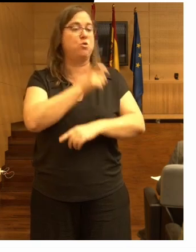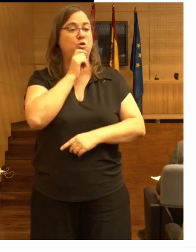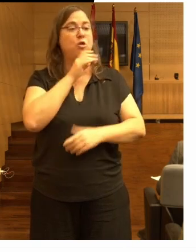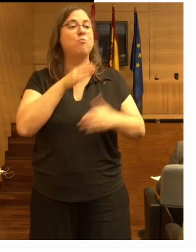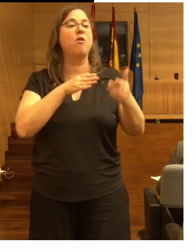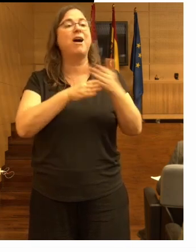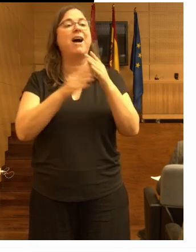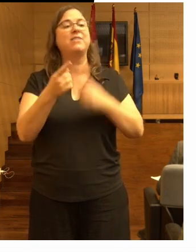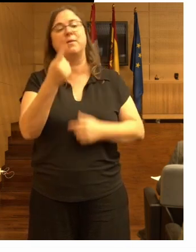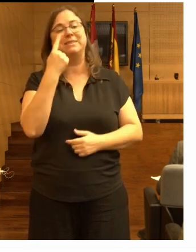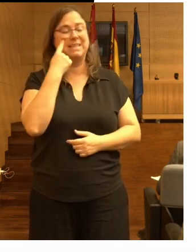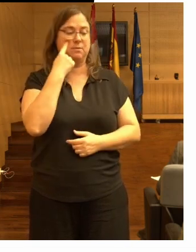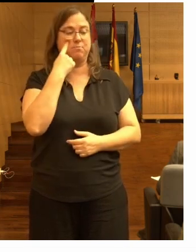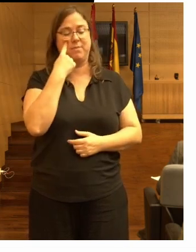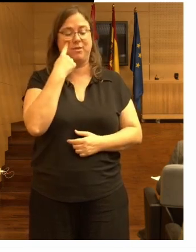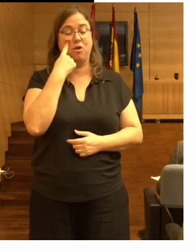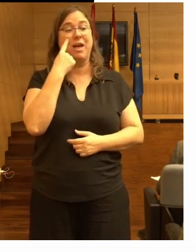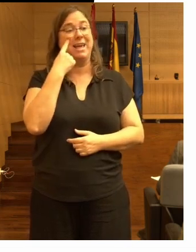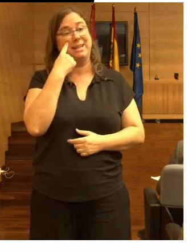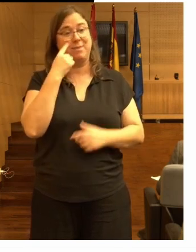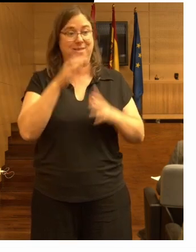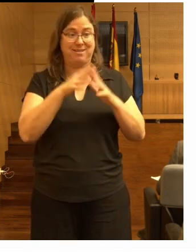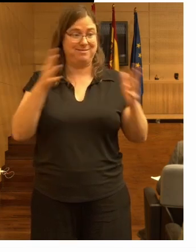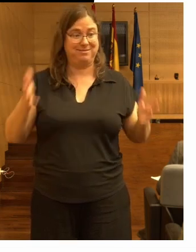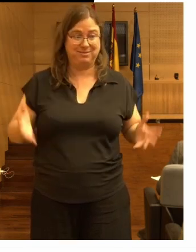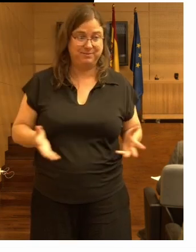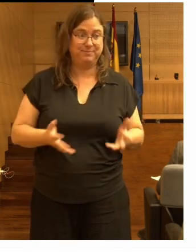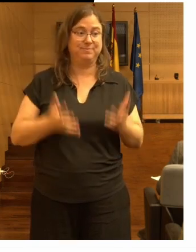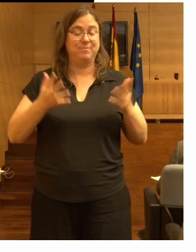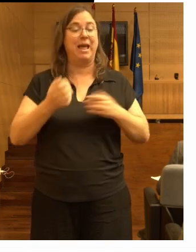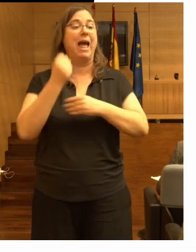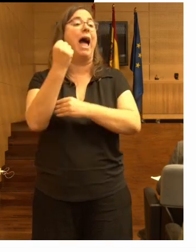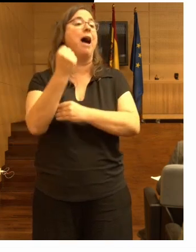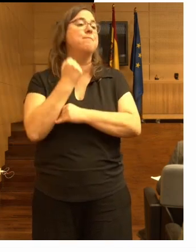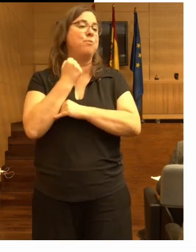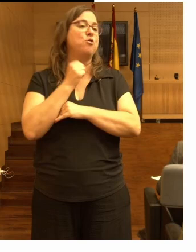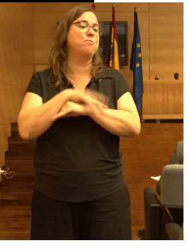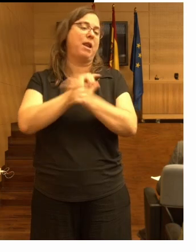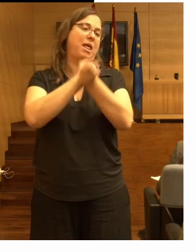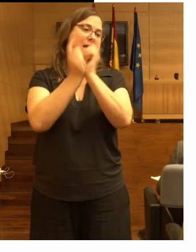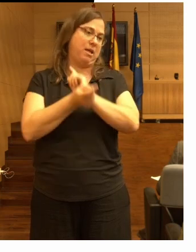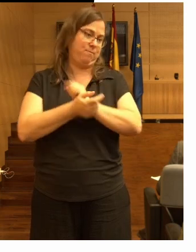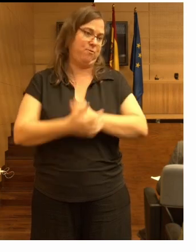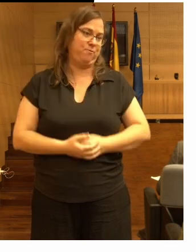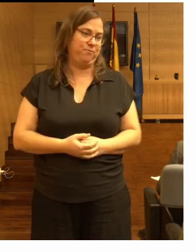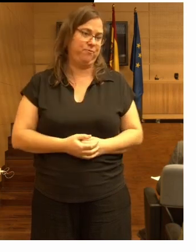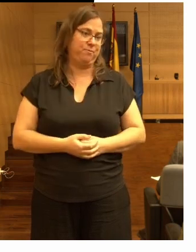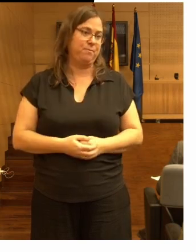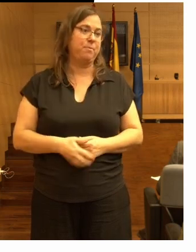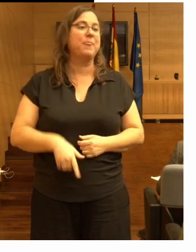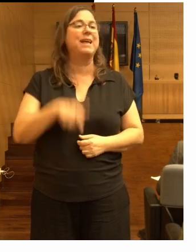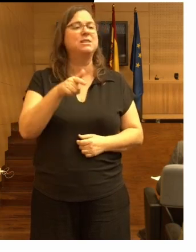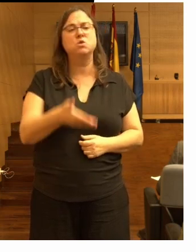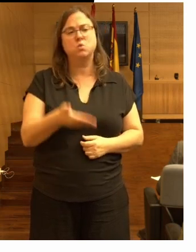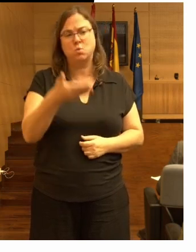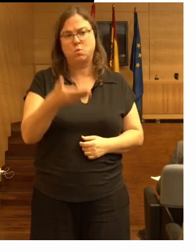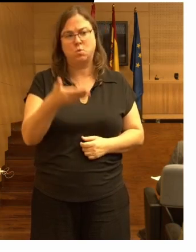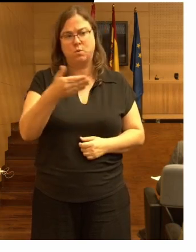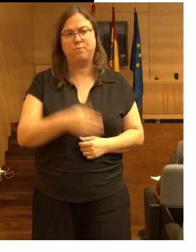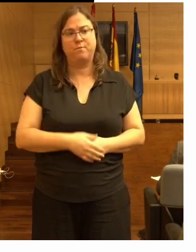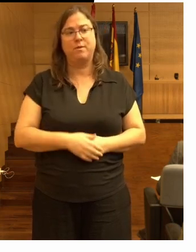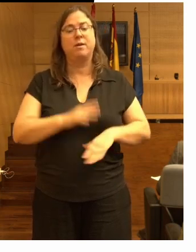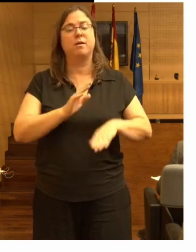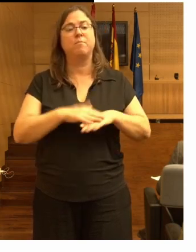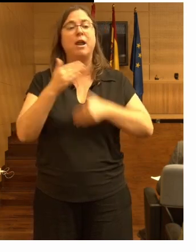que incentivan y apoyan el cambio esto es crucial para